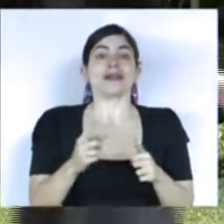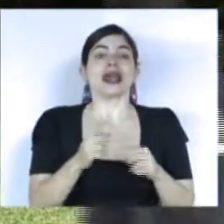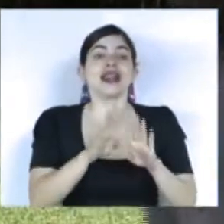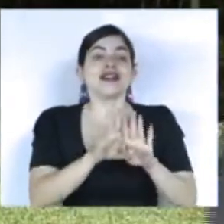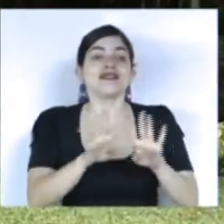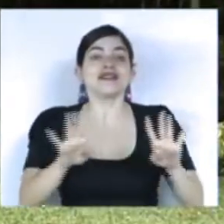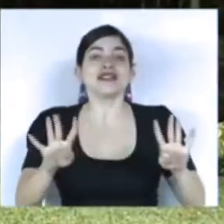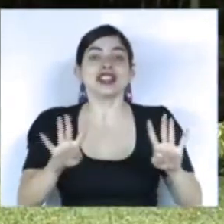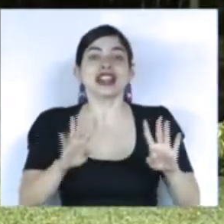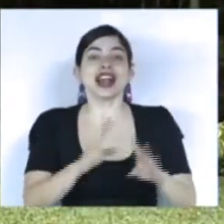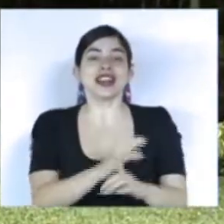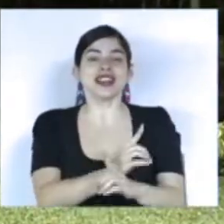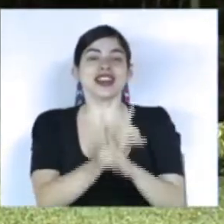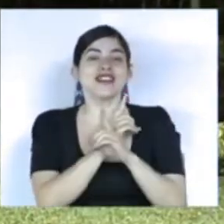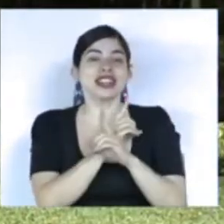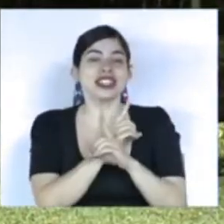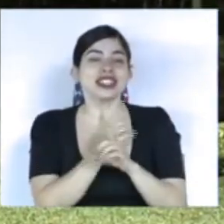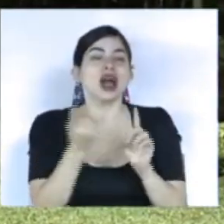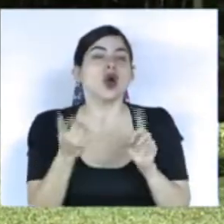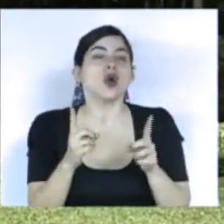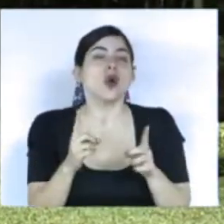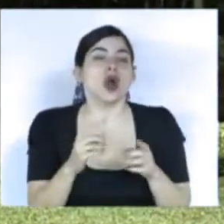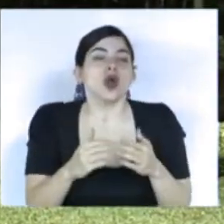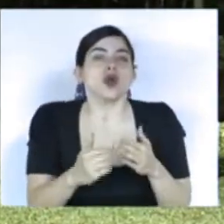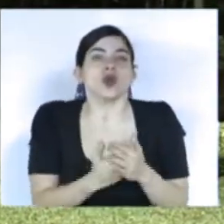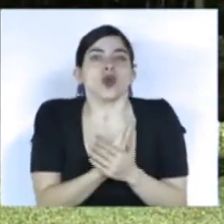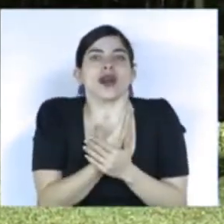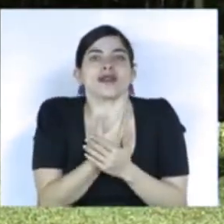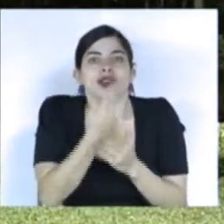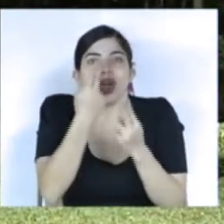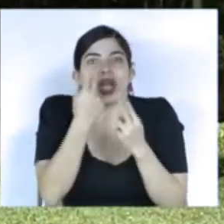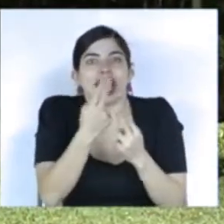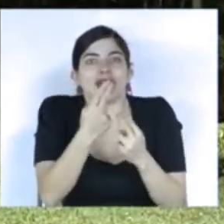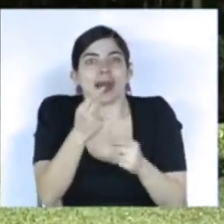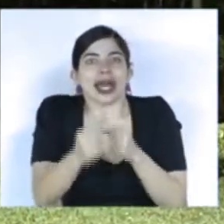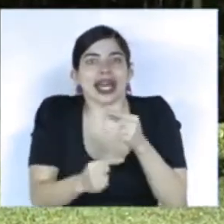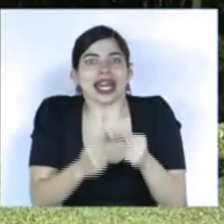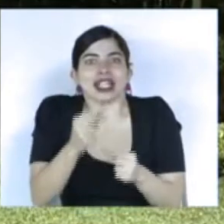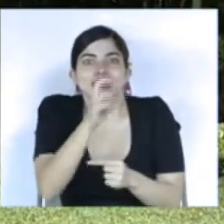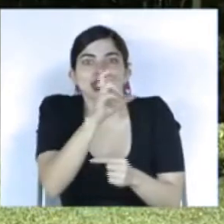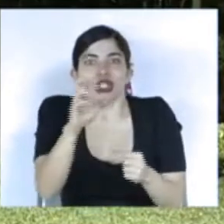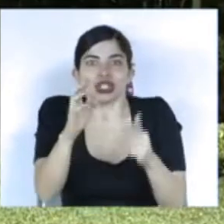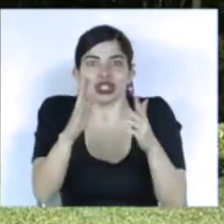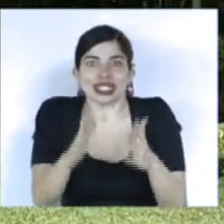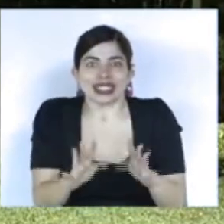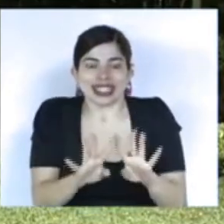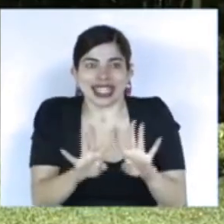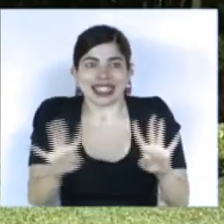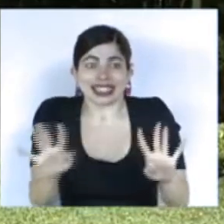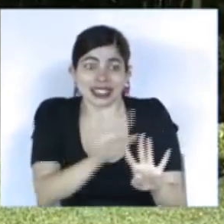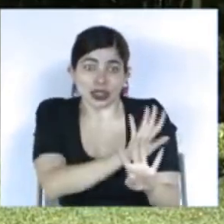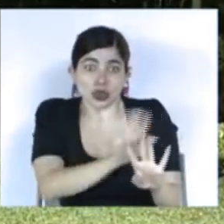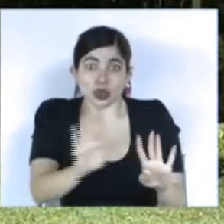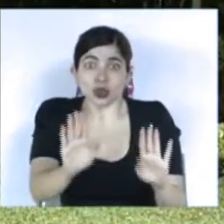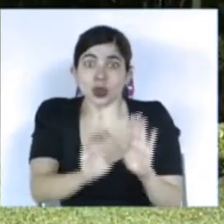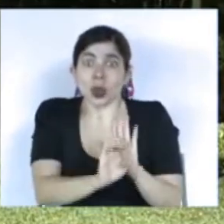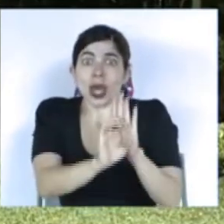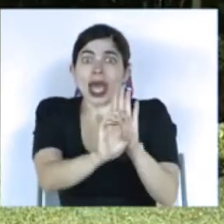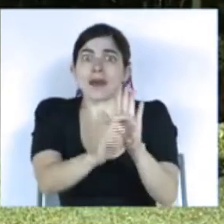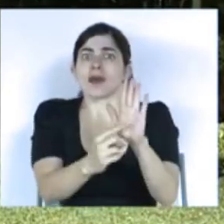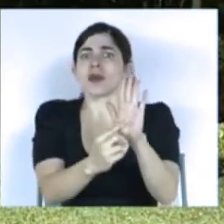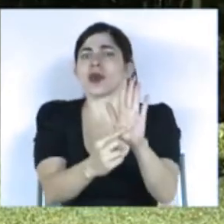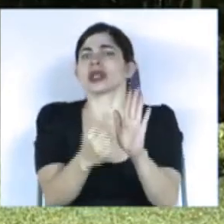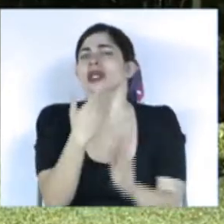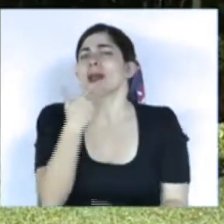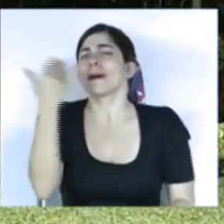pandemia se ha convertido en esa nueva y heroica generación de costarricenses que con su ejemplo reflejan lo